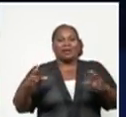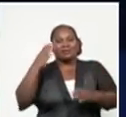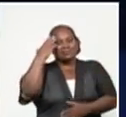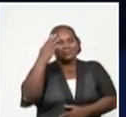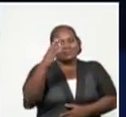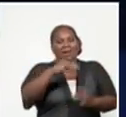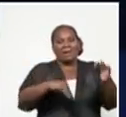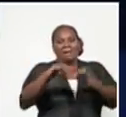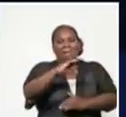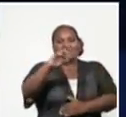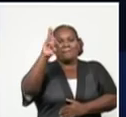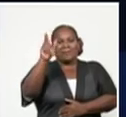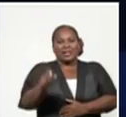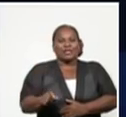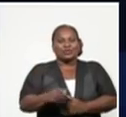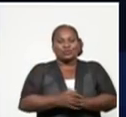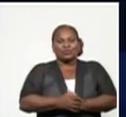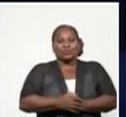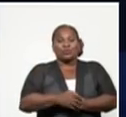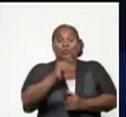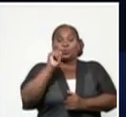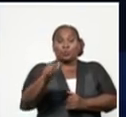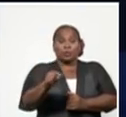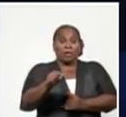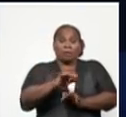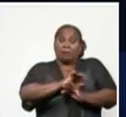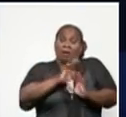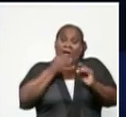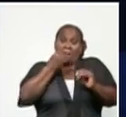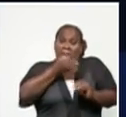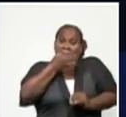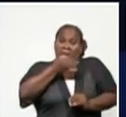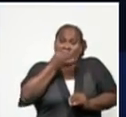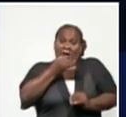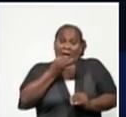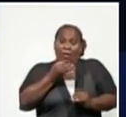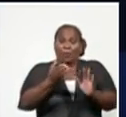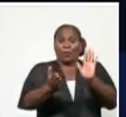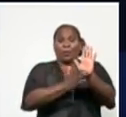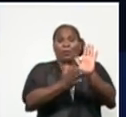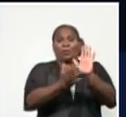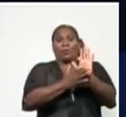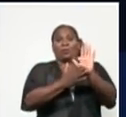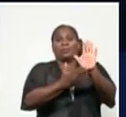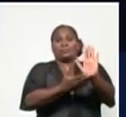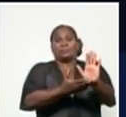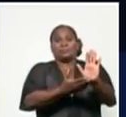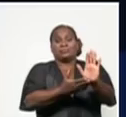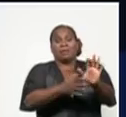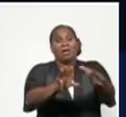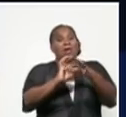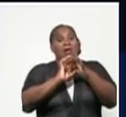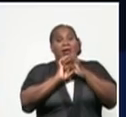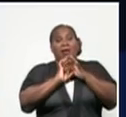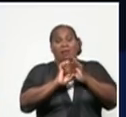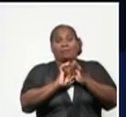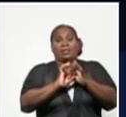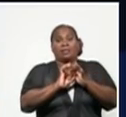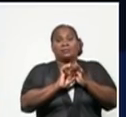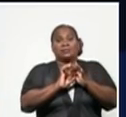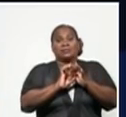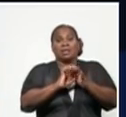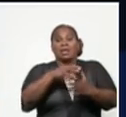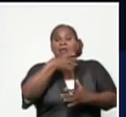usted ha ejemplificado, mostrado la gravedad, la seriedad